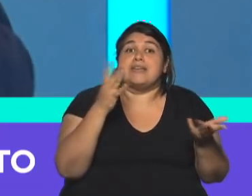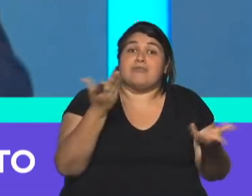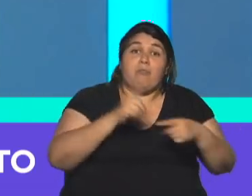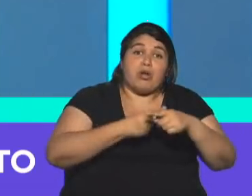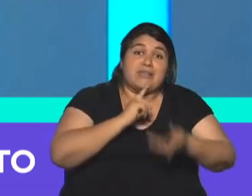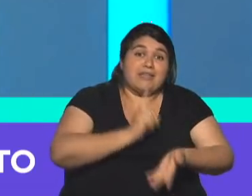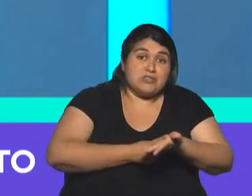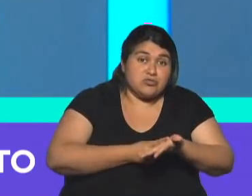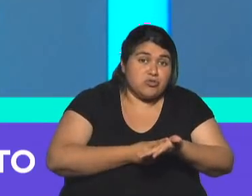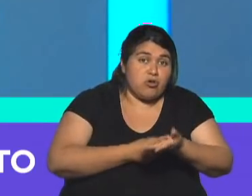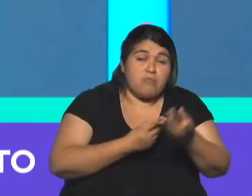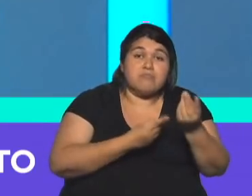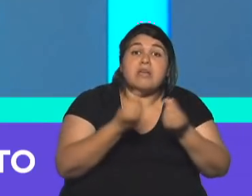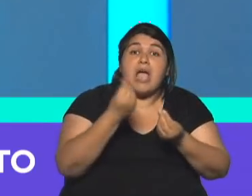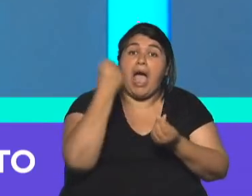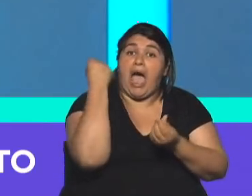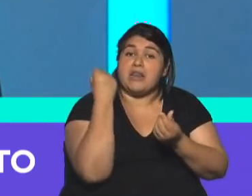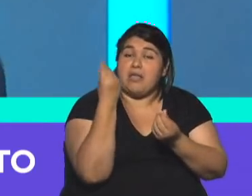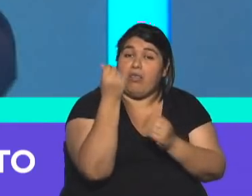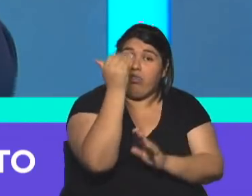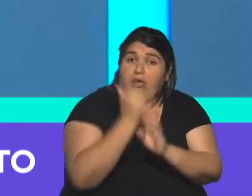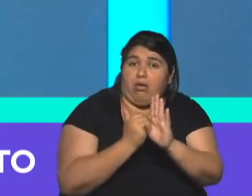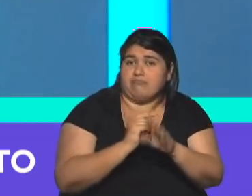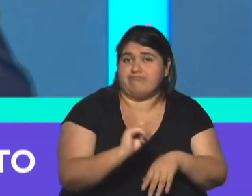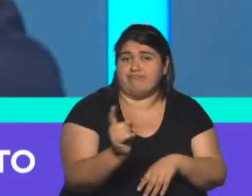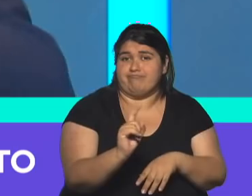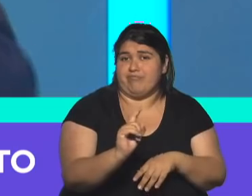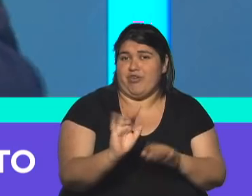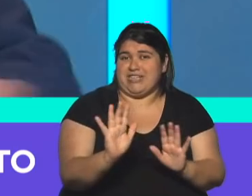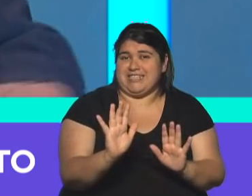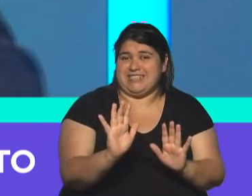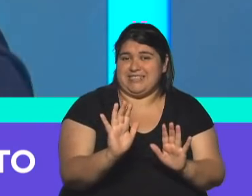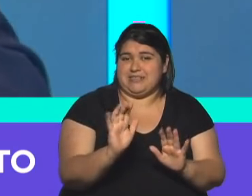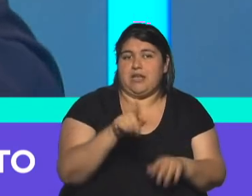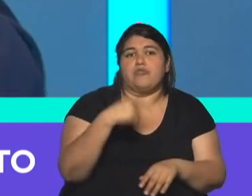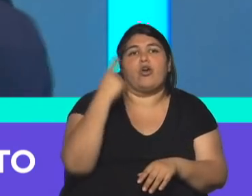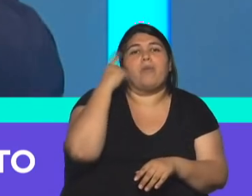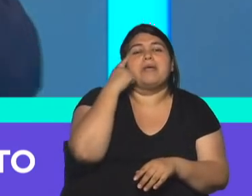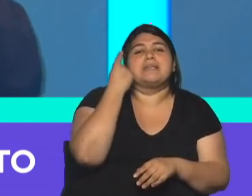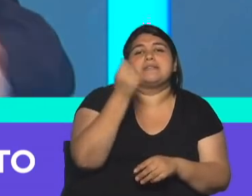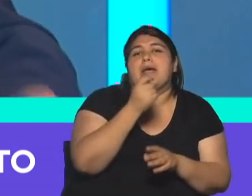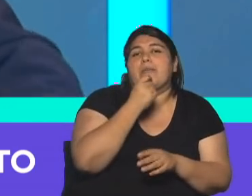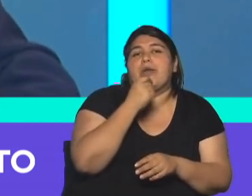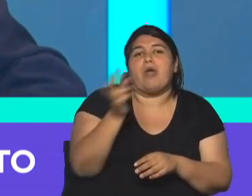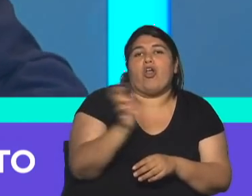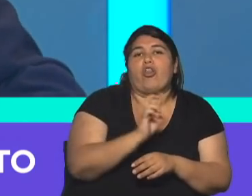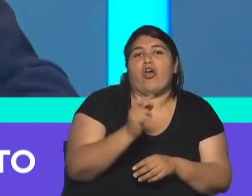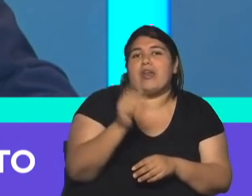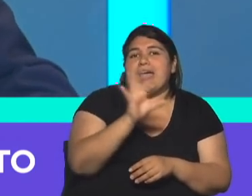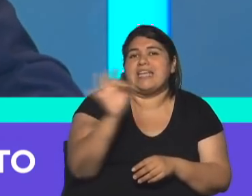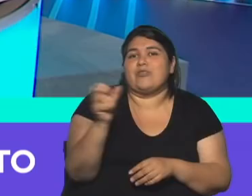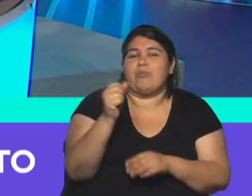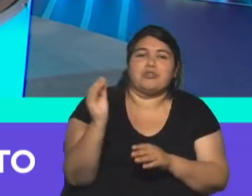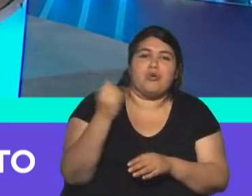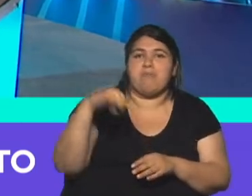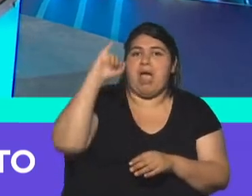es la devaluación, no. Esto también es una respuesta de decir la devaluación, no, porque la otra dice bueno, te llevo el dólar de 500 pesos y que viaje el que esté en condiciones de